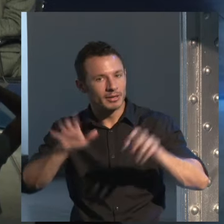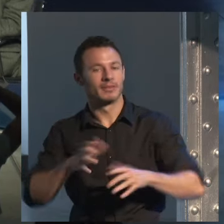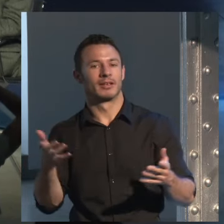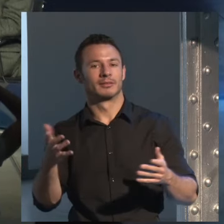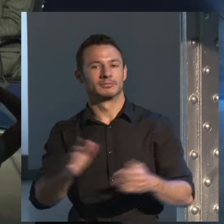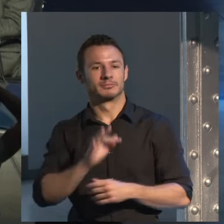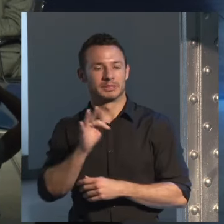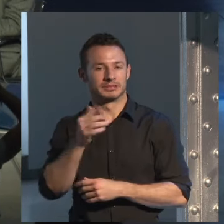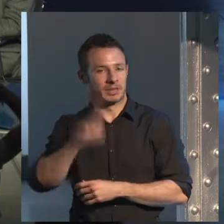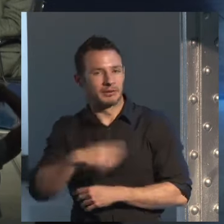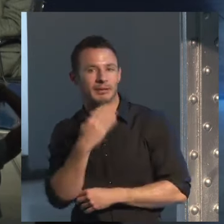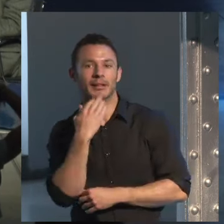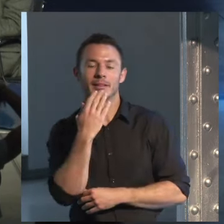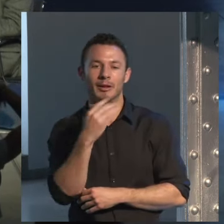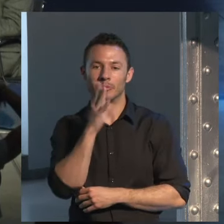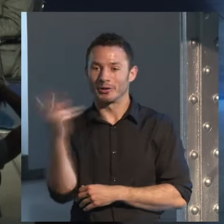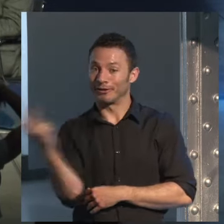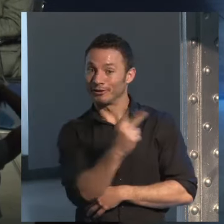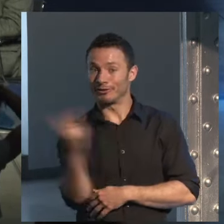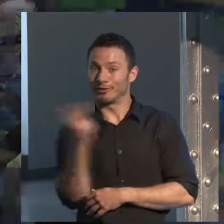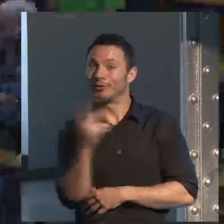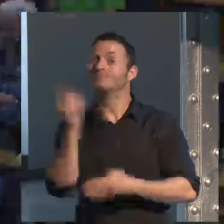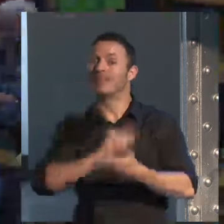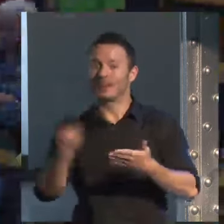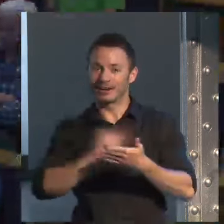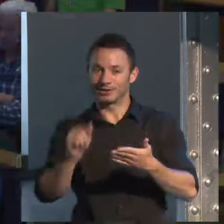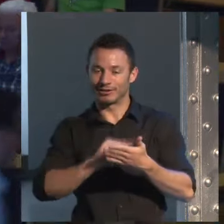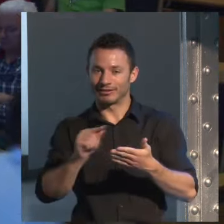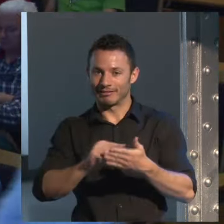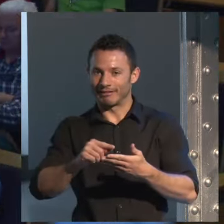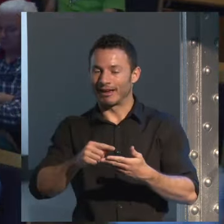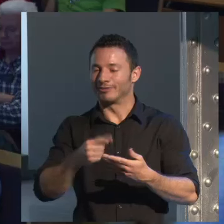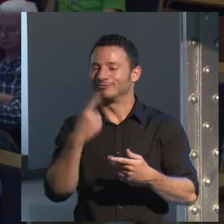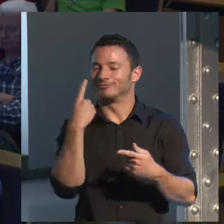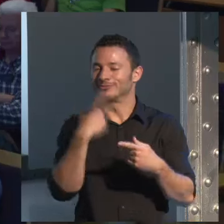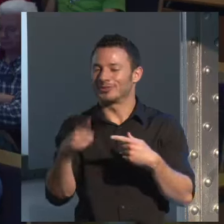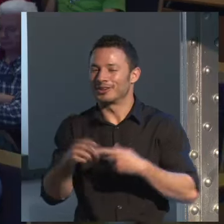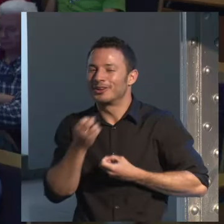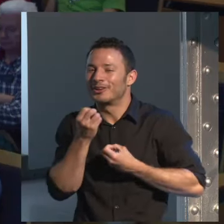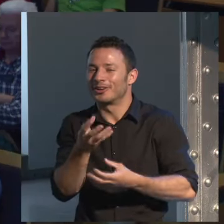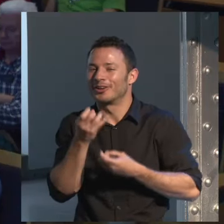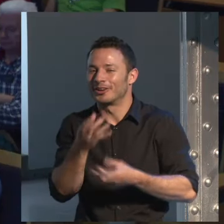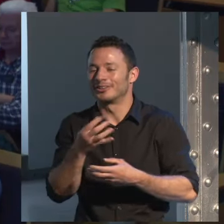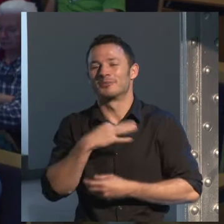también puede ser divertida, porque son escritores que ya verán ustedes que tienen muchas cosas y muy interesantes que contar.